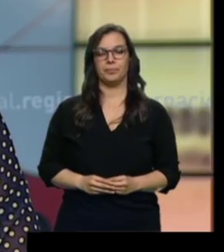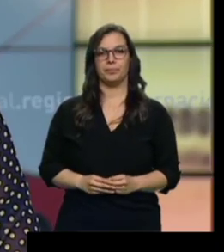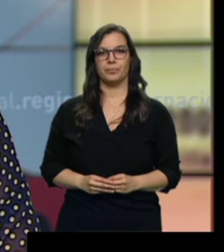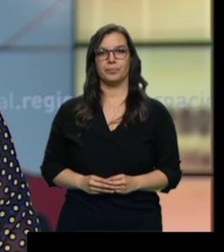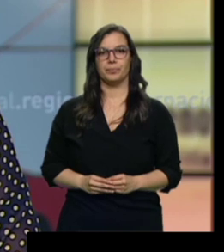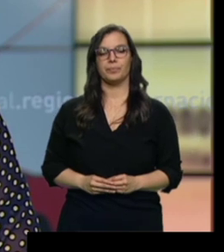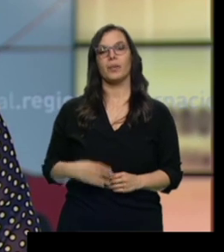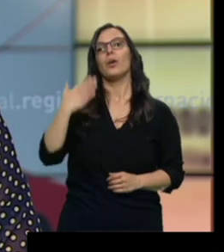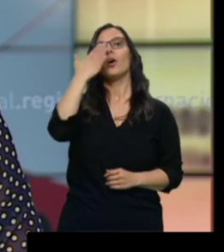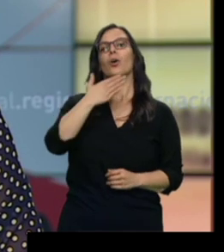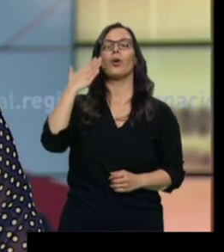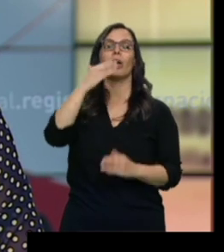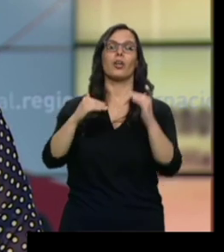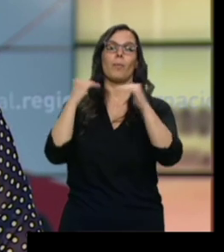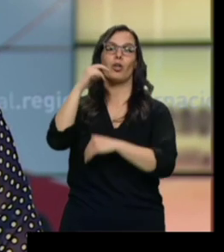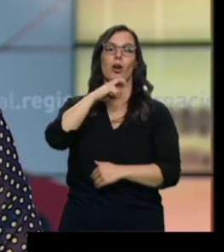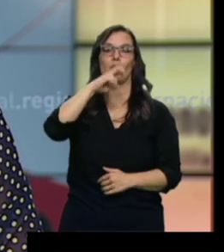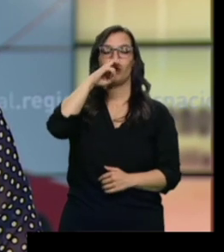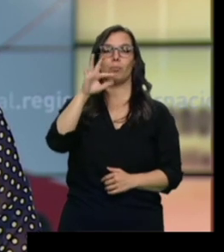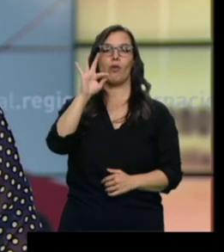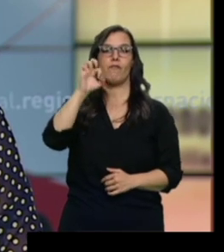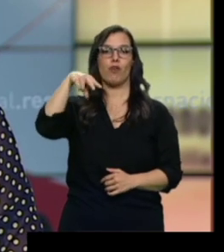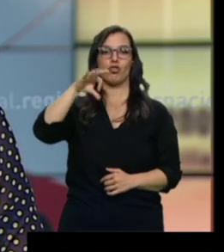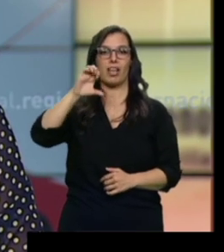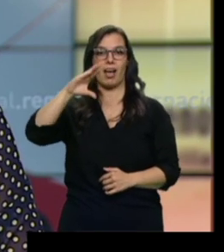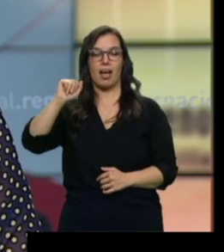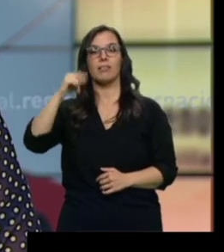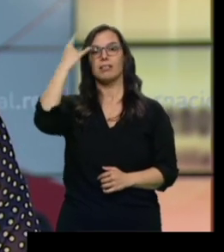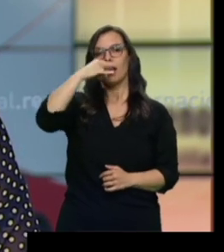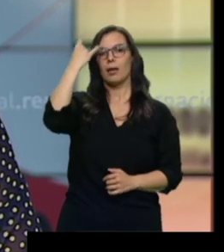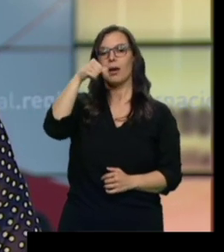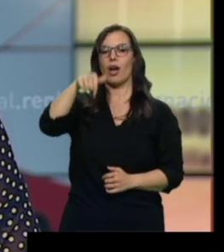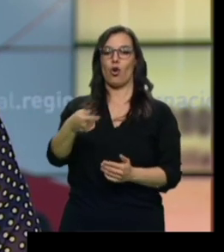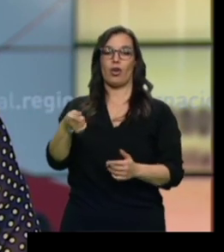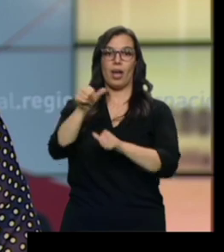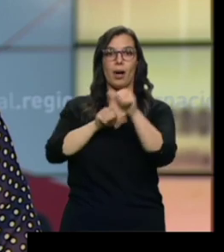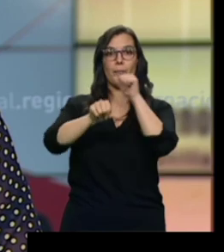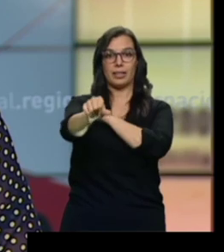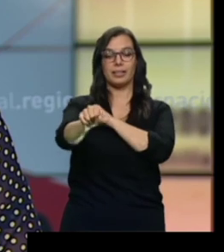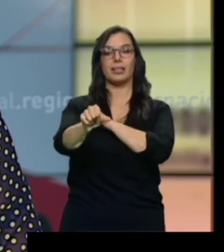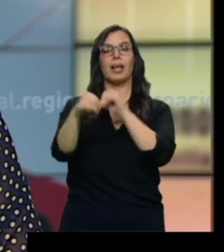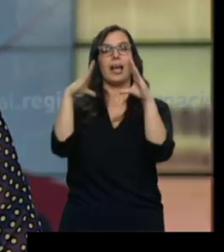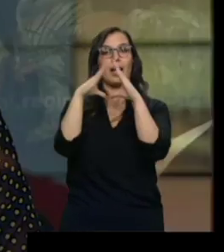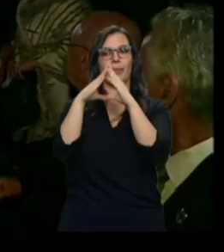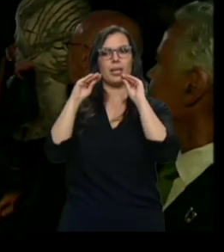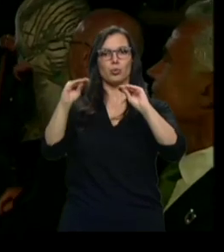El Colegio Mayor del Arzobispo Fonseca de Salamanca cuenta desde hoy con una nueva iluminación en su capilla.